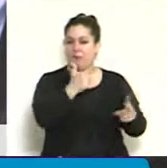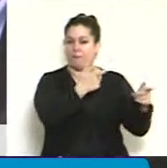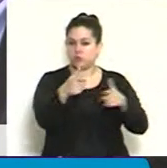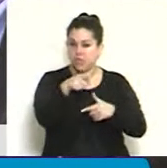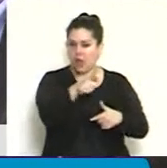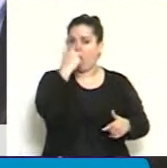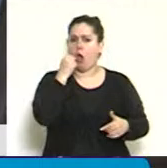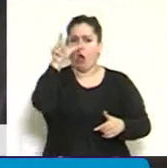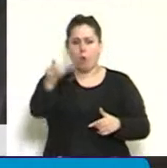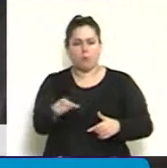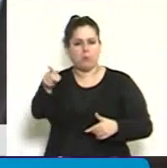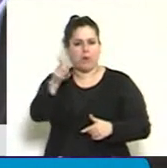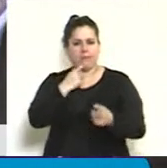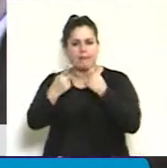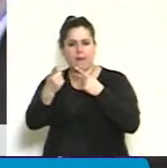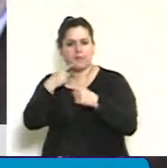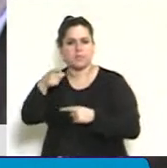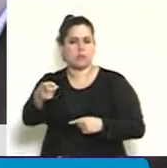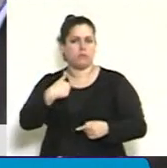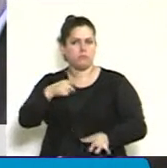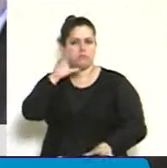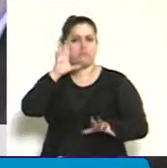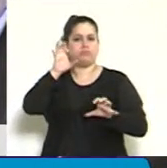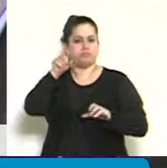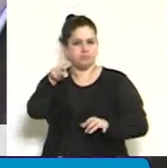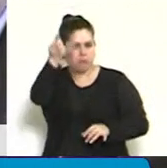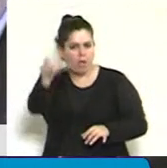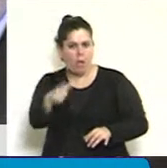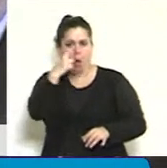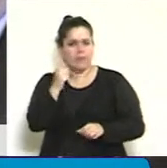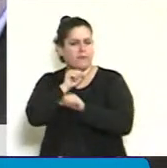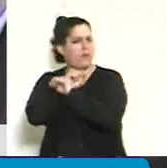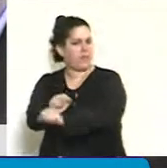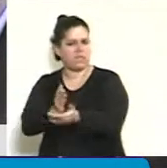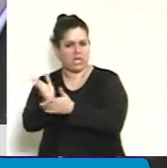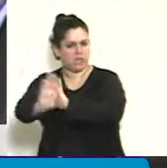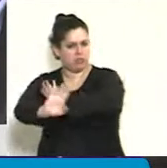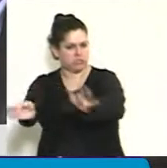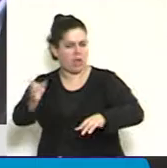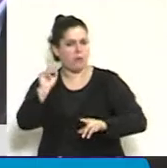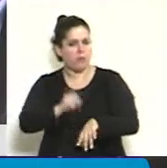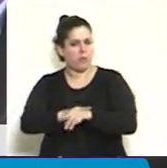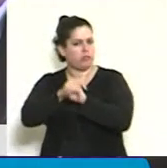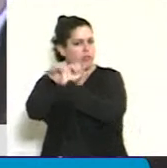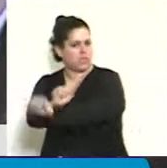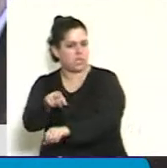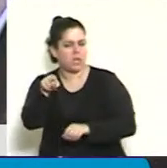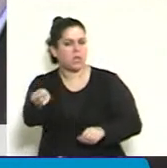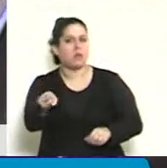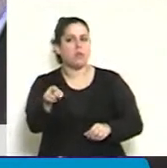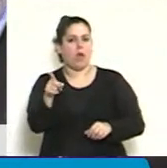una entrevista que realiza, recuerdo que Paco estaba ya detenido para entonces, que le realiza a los